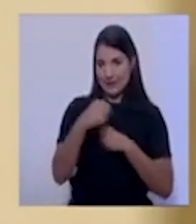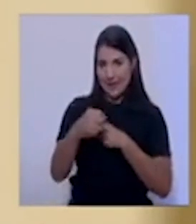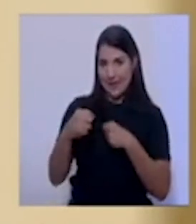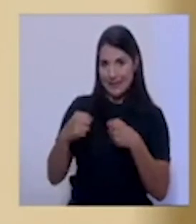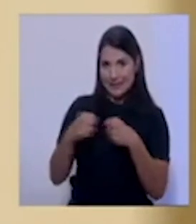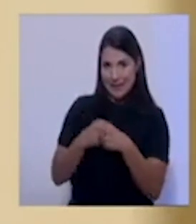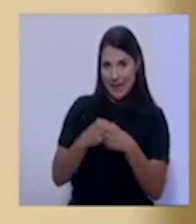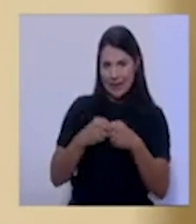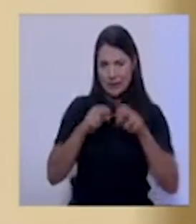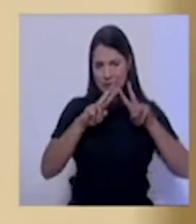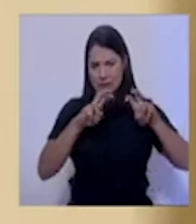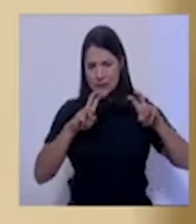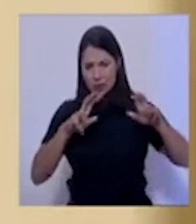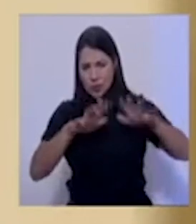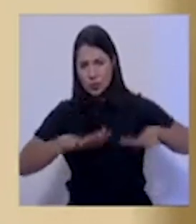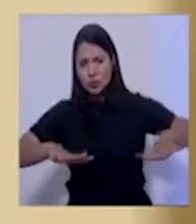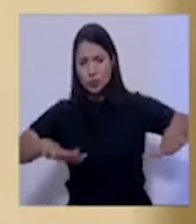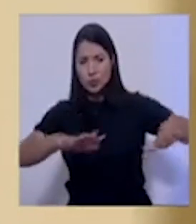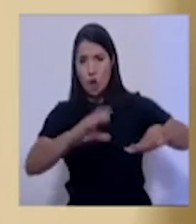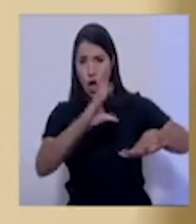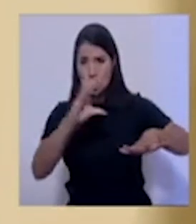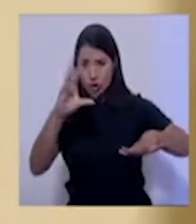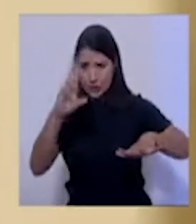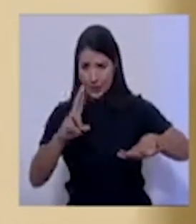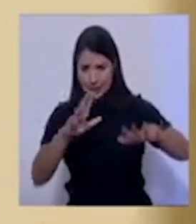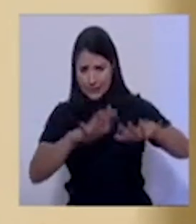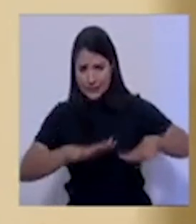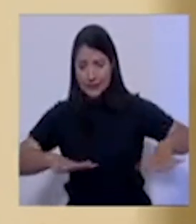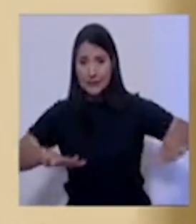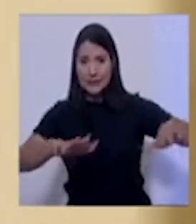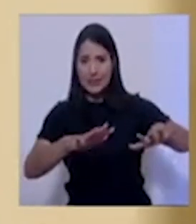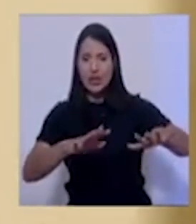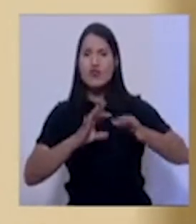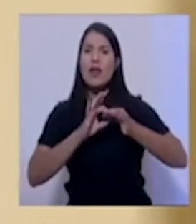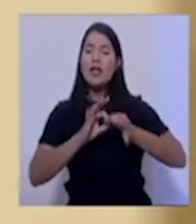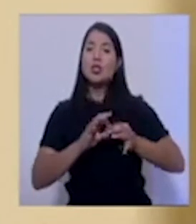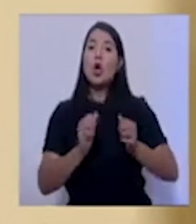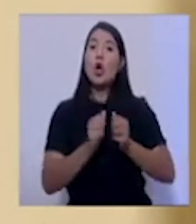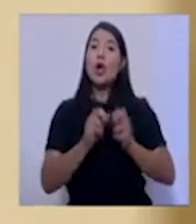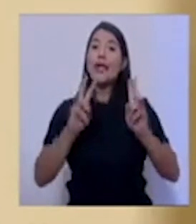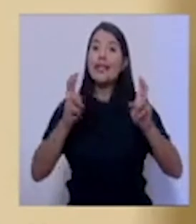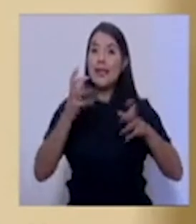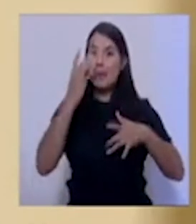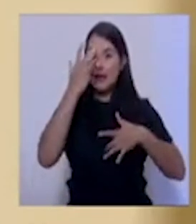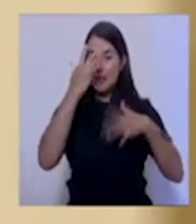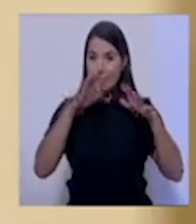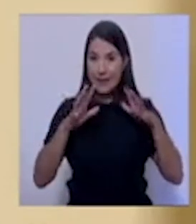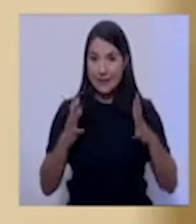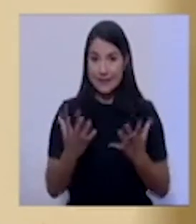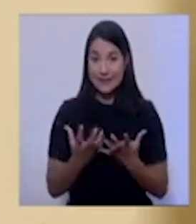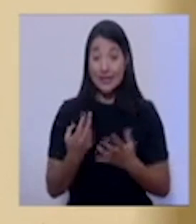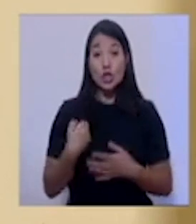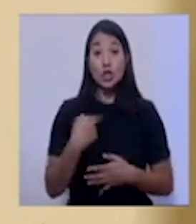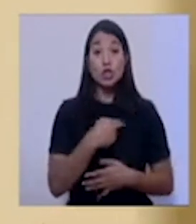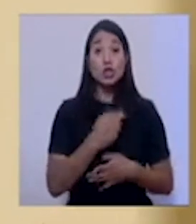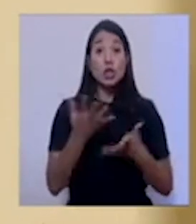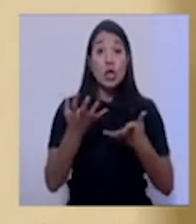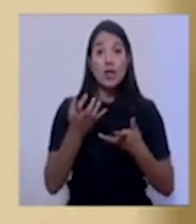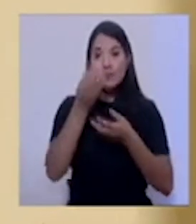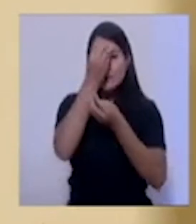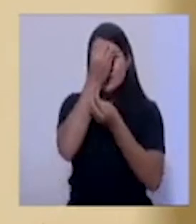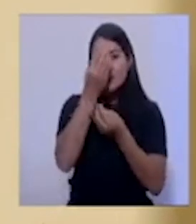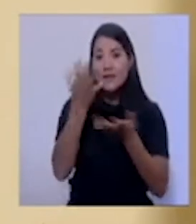nacional con respecto al abordaje y al seguimiento al tema de esta pandemia, tenemos que informar el día de hoy